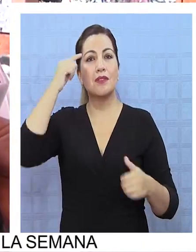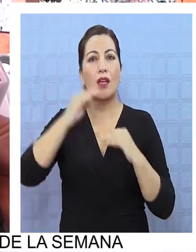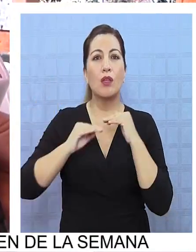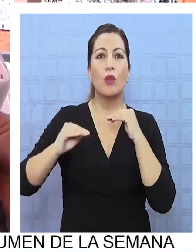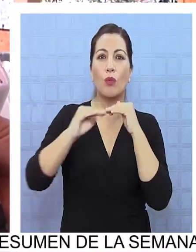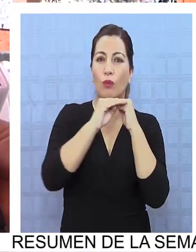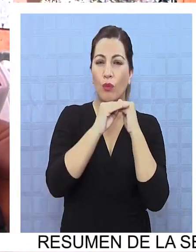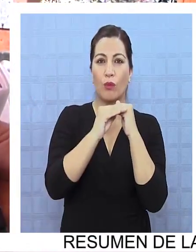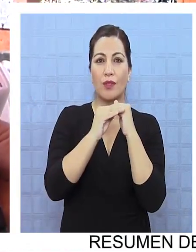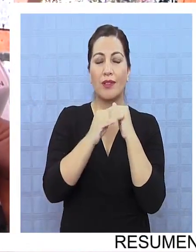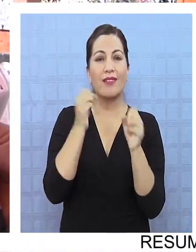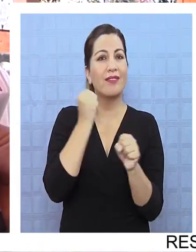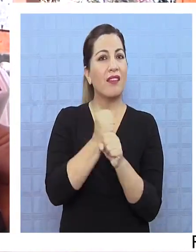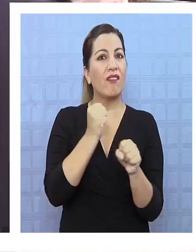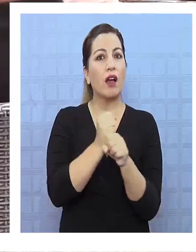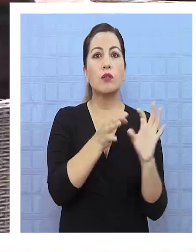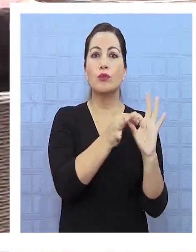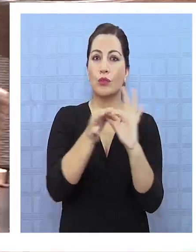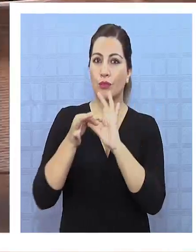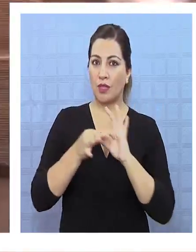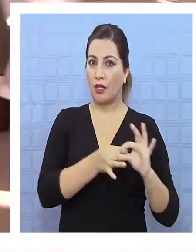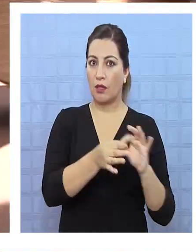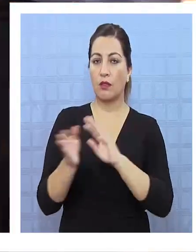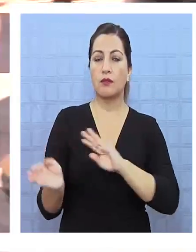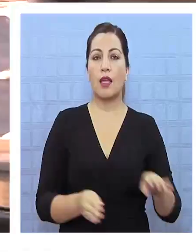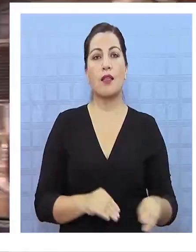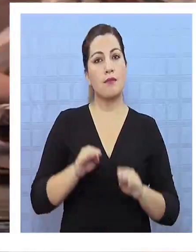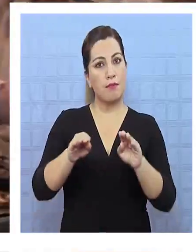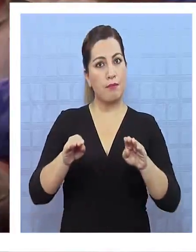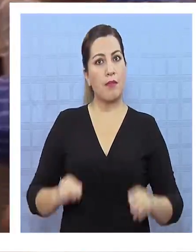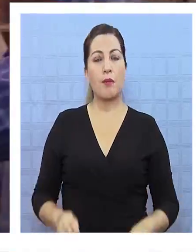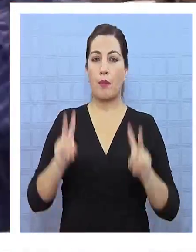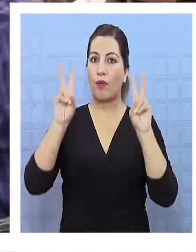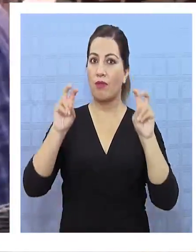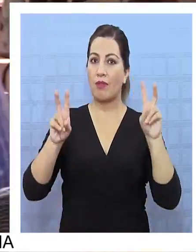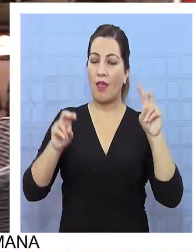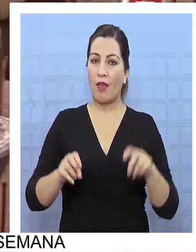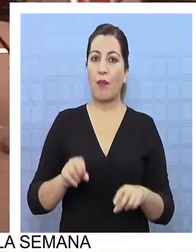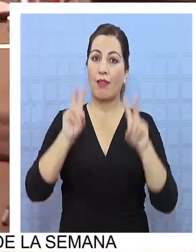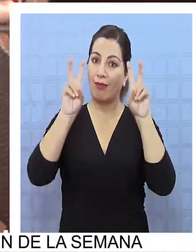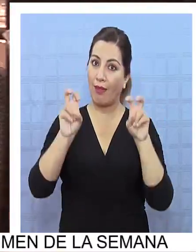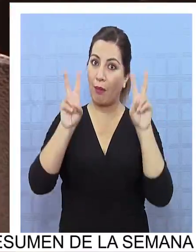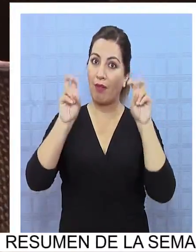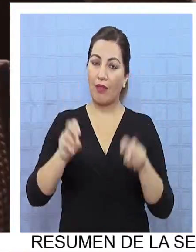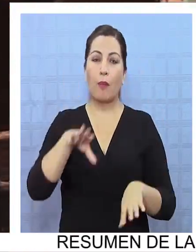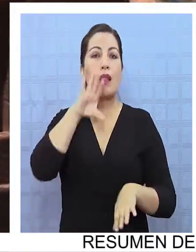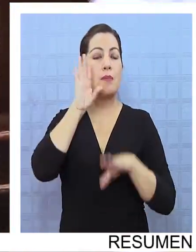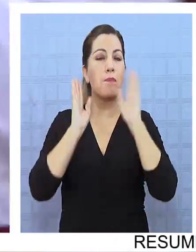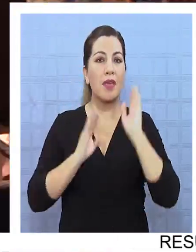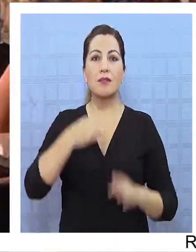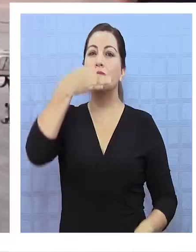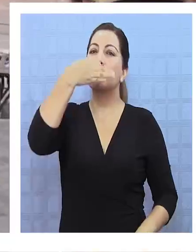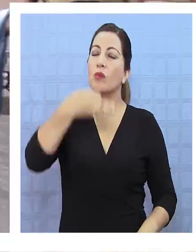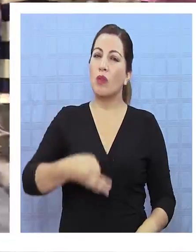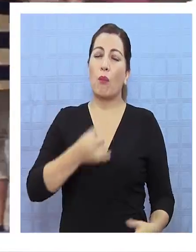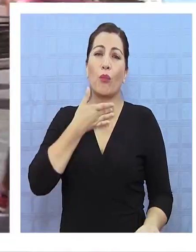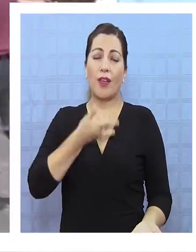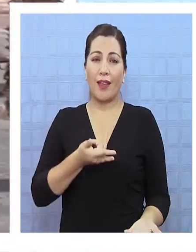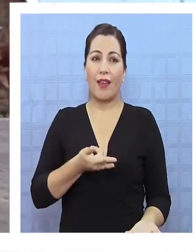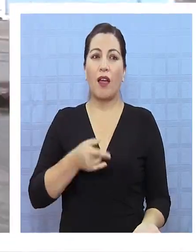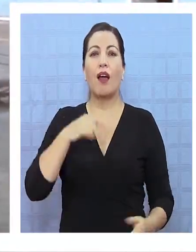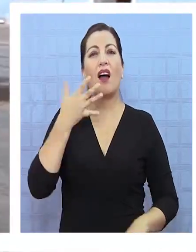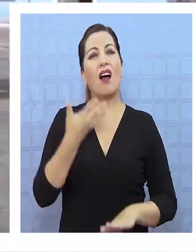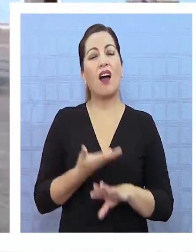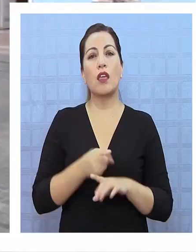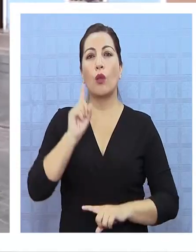digamos, que trabajen en conjunto. Un tema recurrente es la falta de seguridad, de limpieza, por decirlo menos, ya que se conoce de